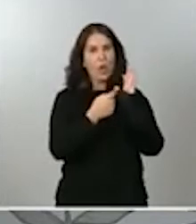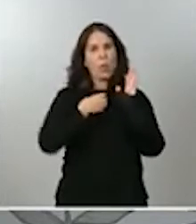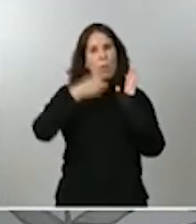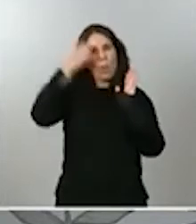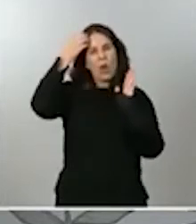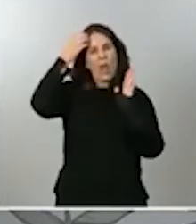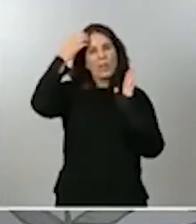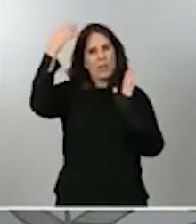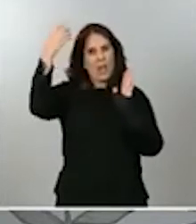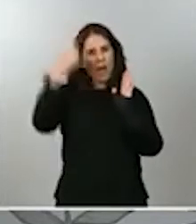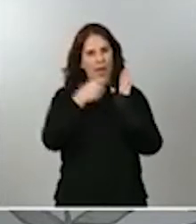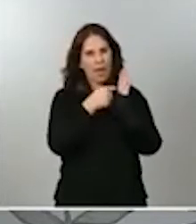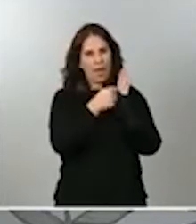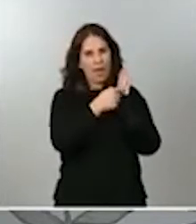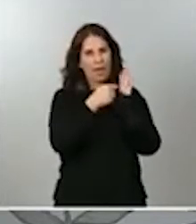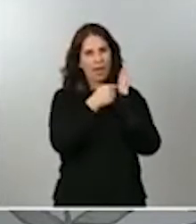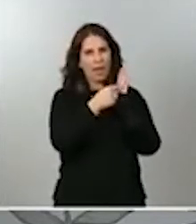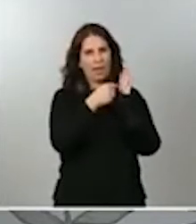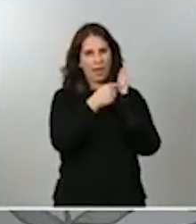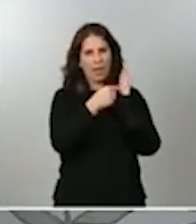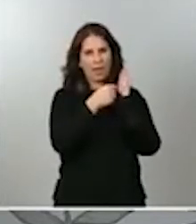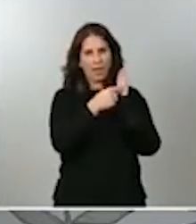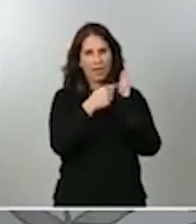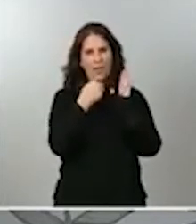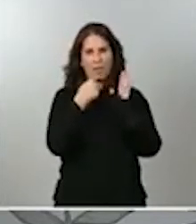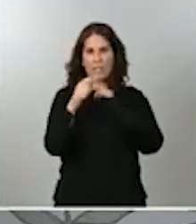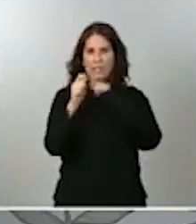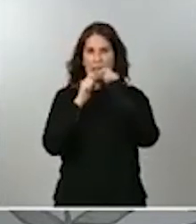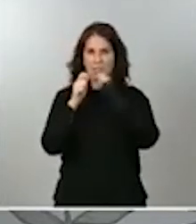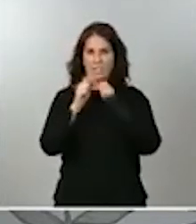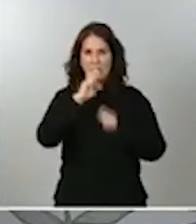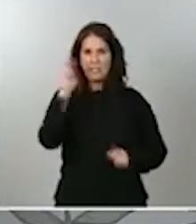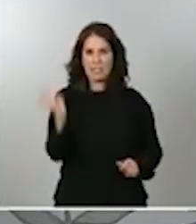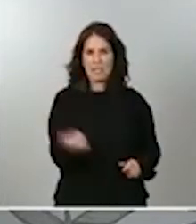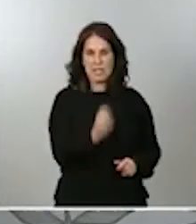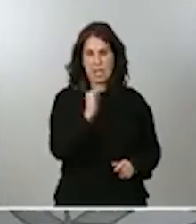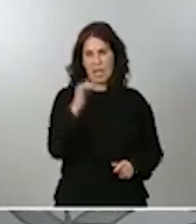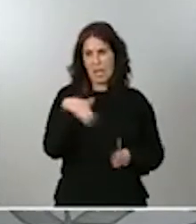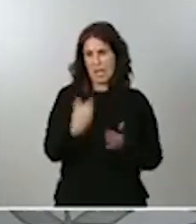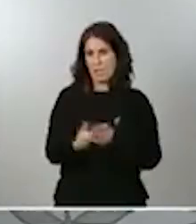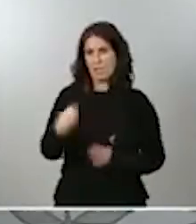referido en diferentes entrevistas y en diferentes ocasiones el propio presidente del Gobierno.